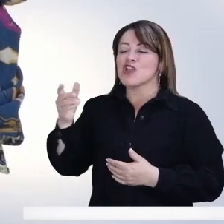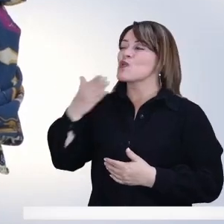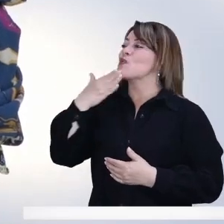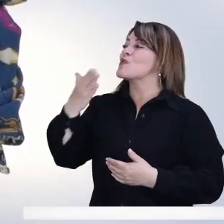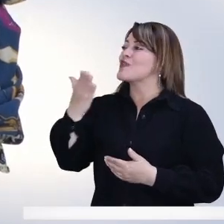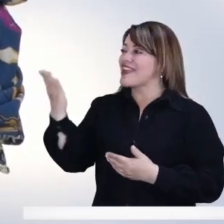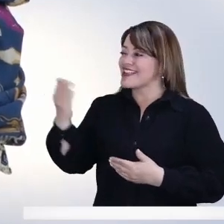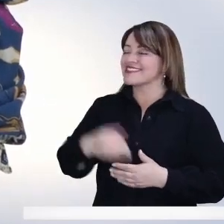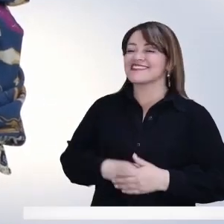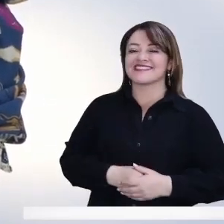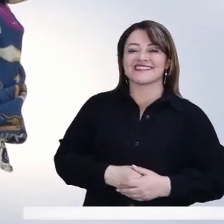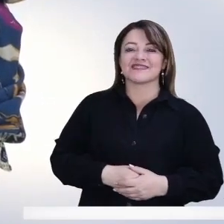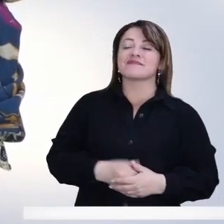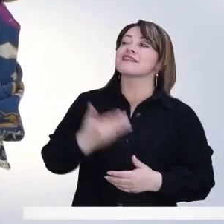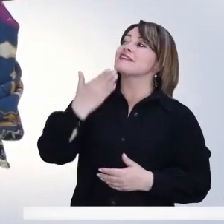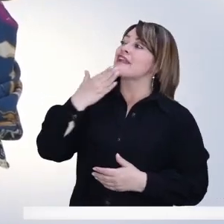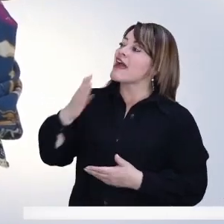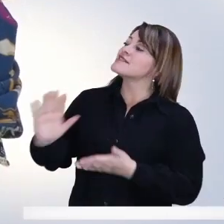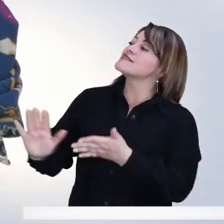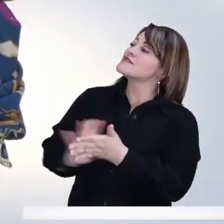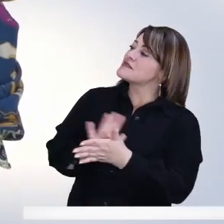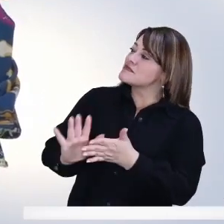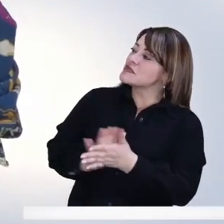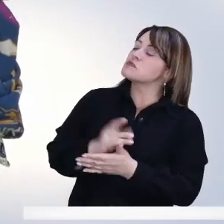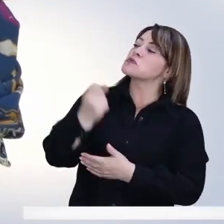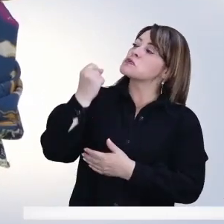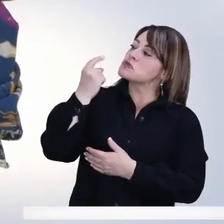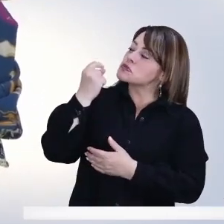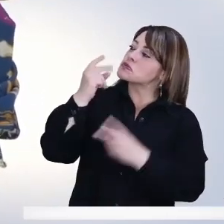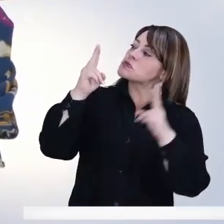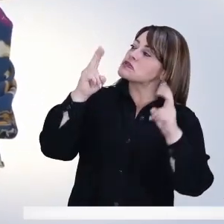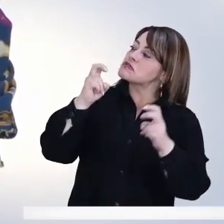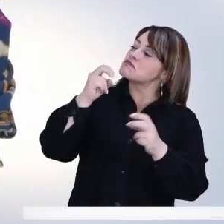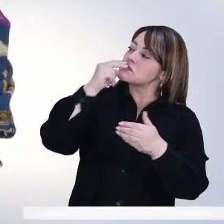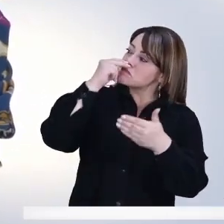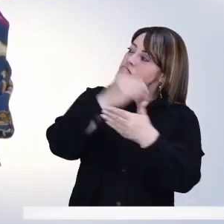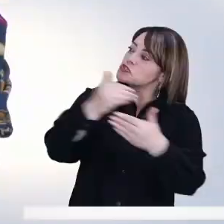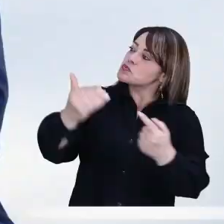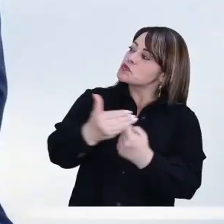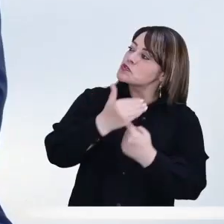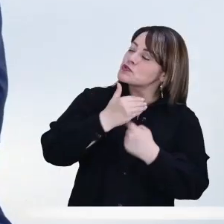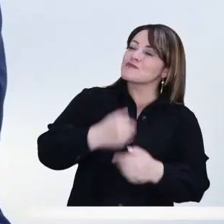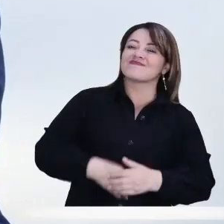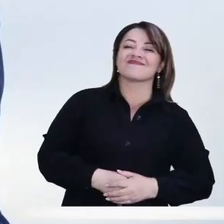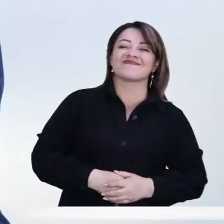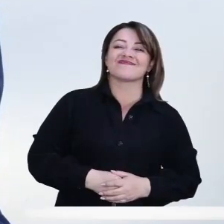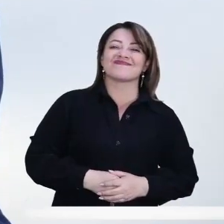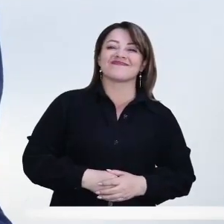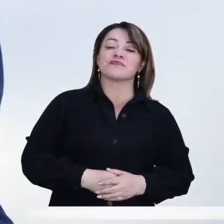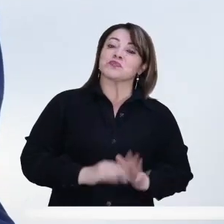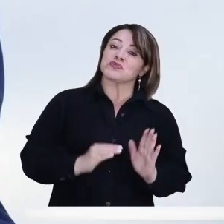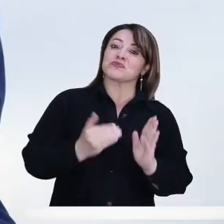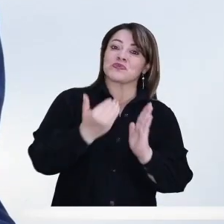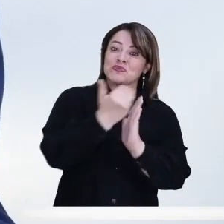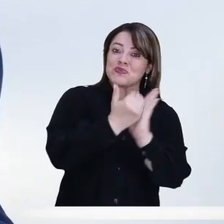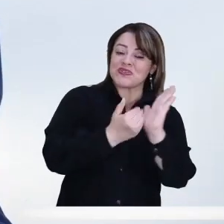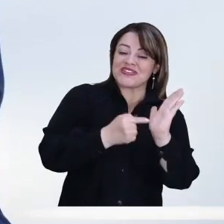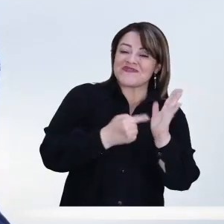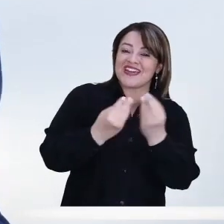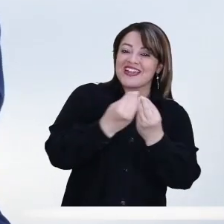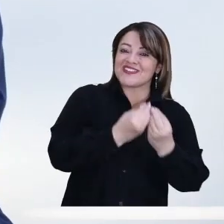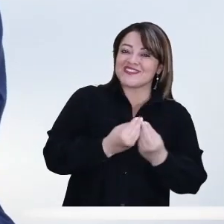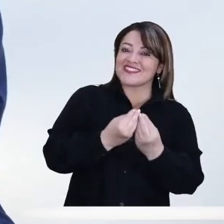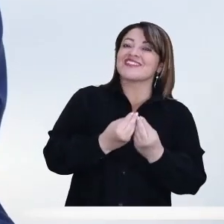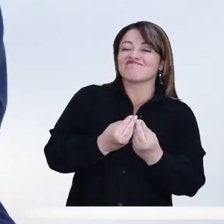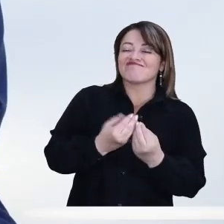concejal Celio Nieves, gracias por estar con nosotros, por ayudarnos a comprender este tema aún mejor. Bueno, el programa del consejo,